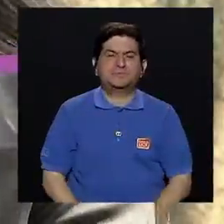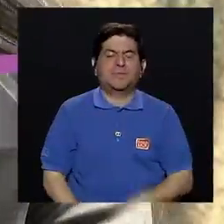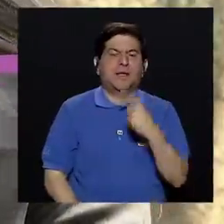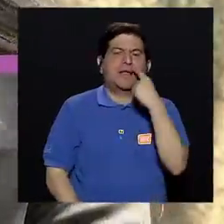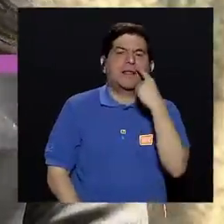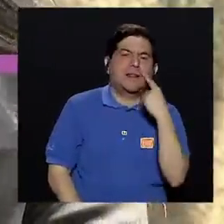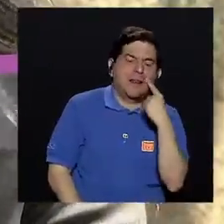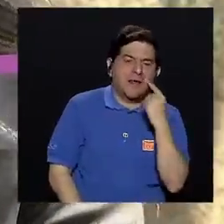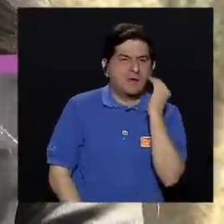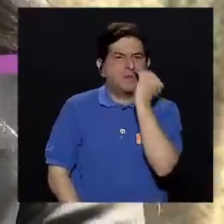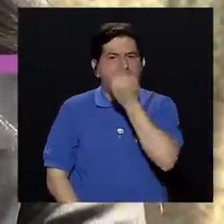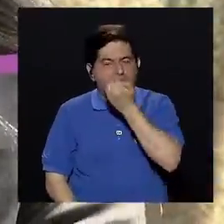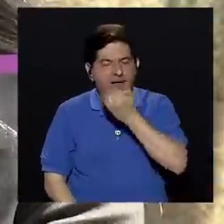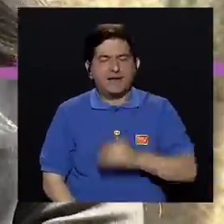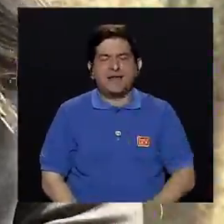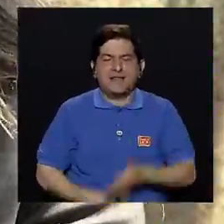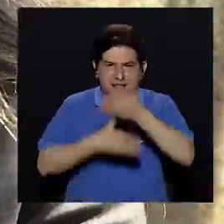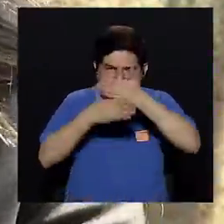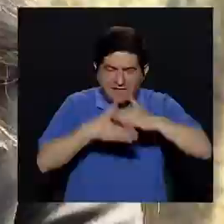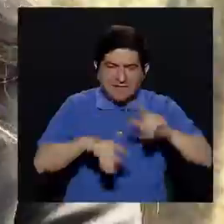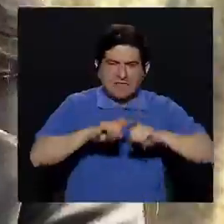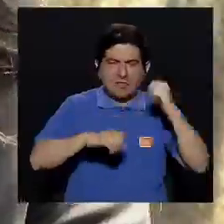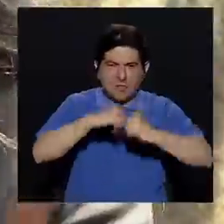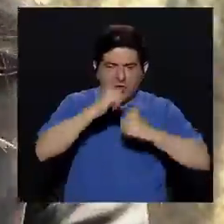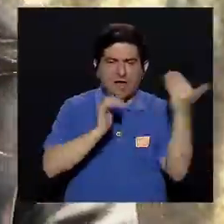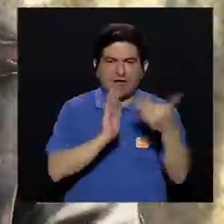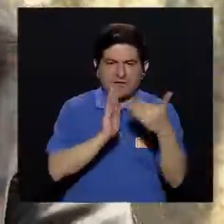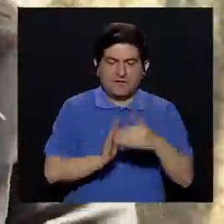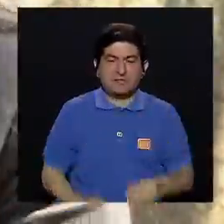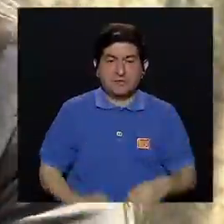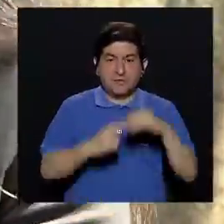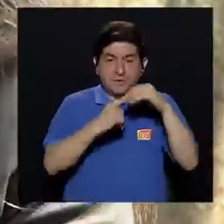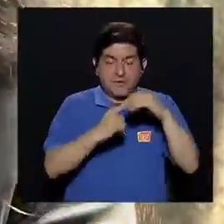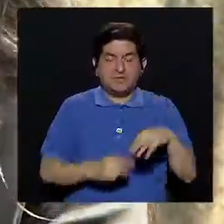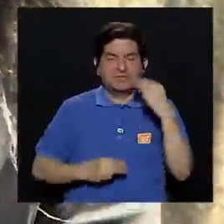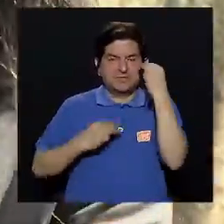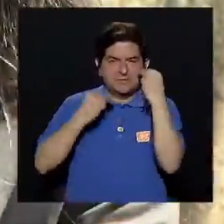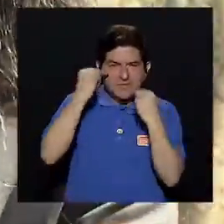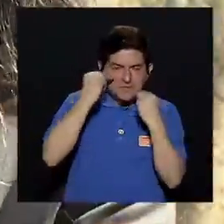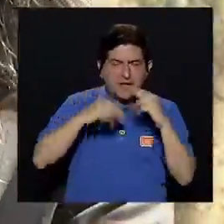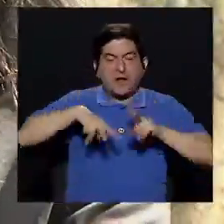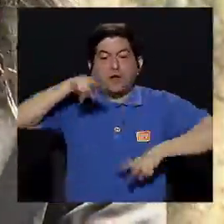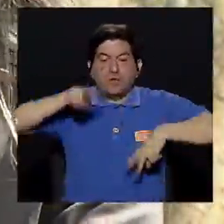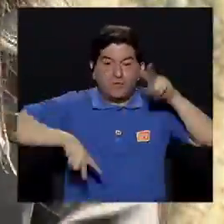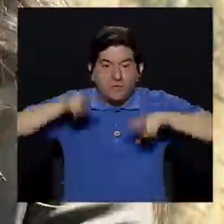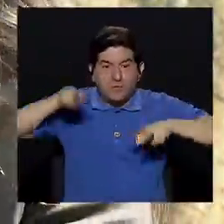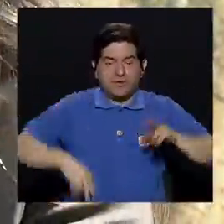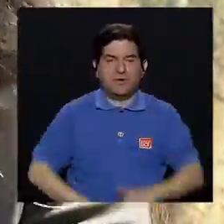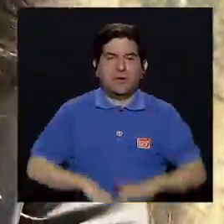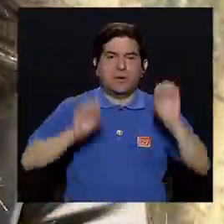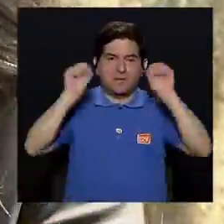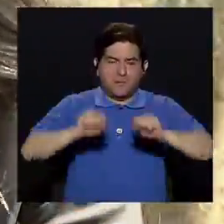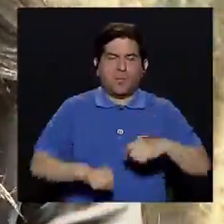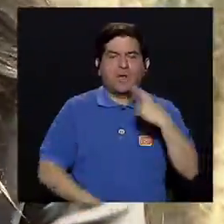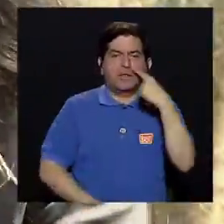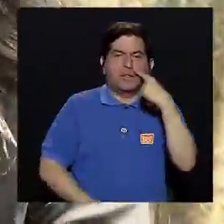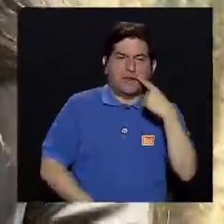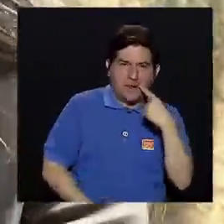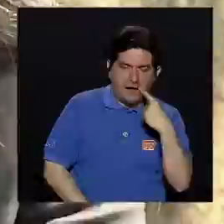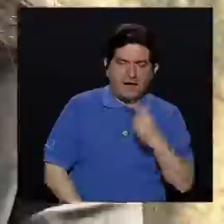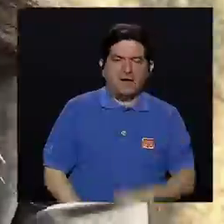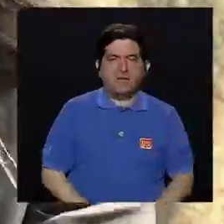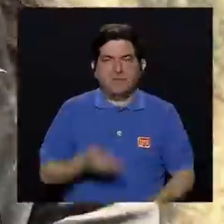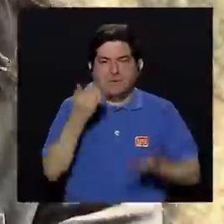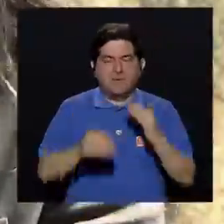labio-paladar hendido afecta varias estructuras. Como lo comenté, es la mayor malformación o la que tiene mayor variabilidad. Puede afectar labio, puede